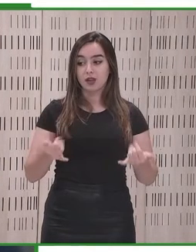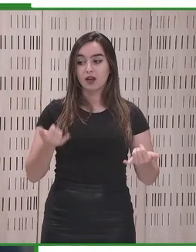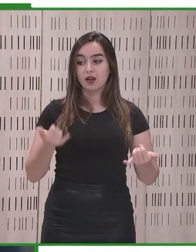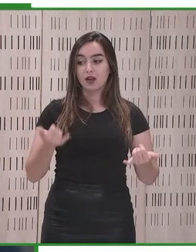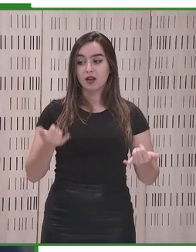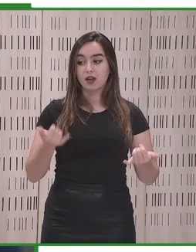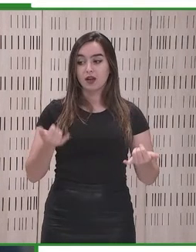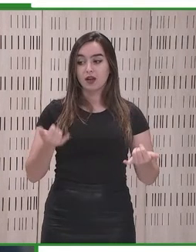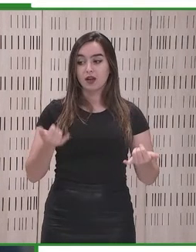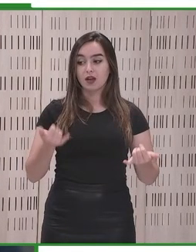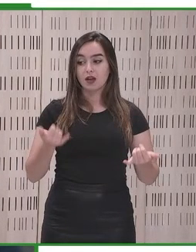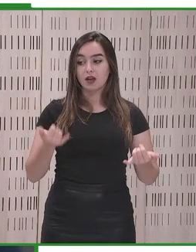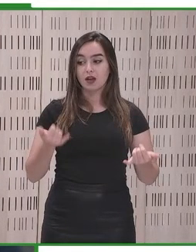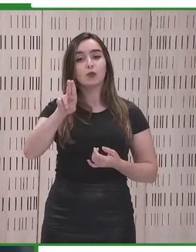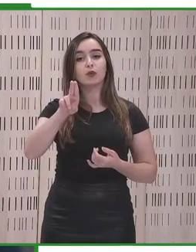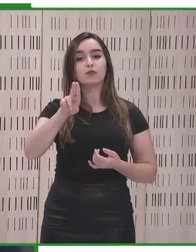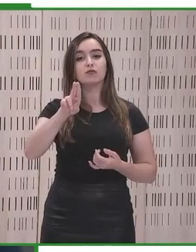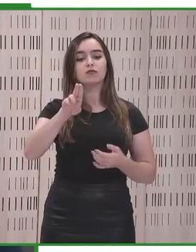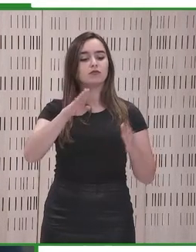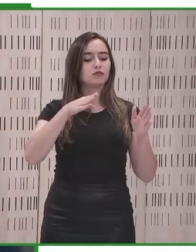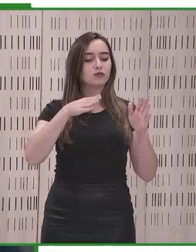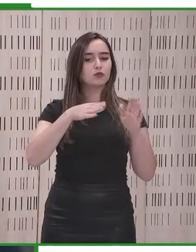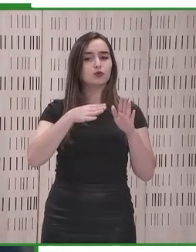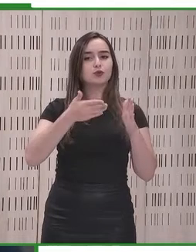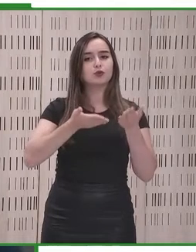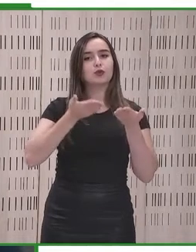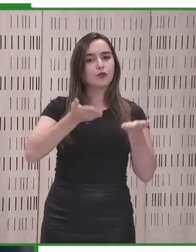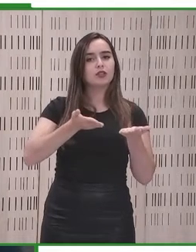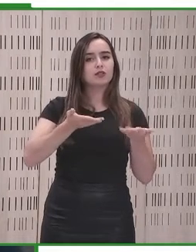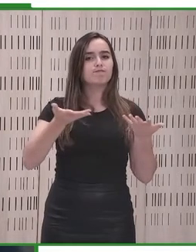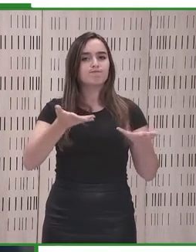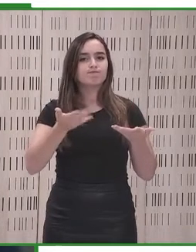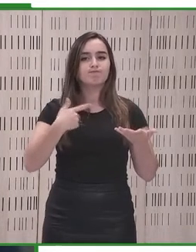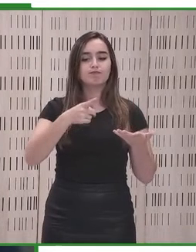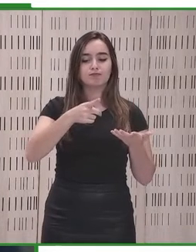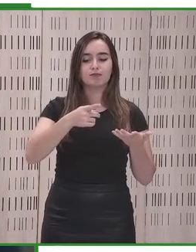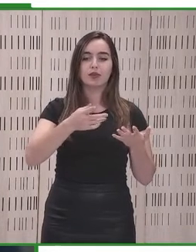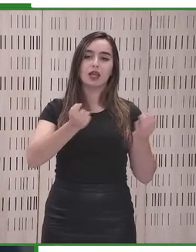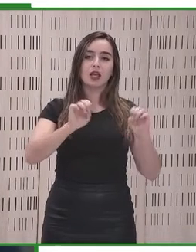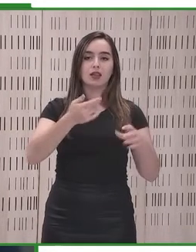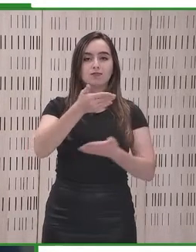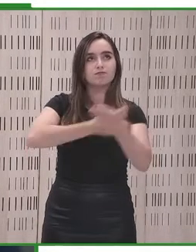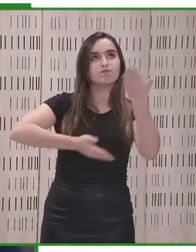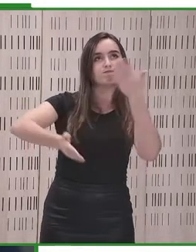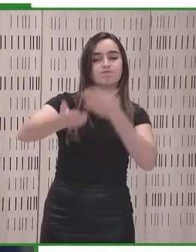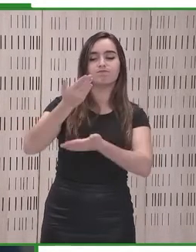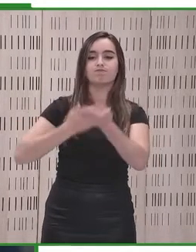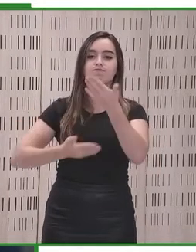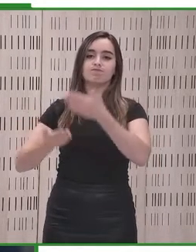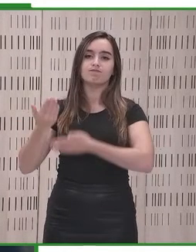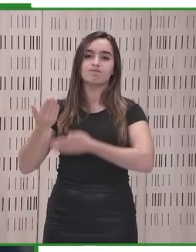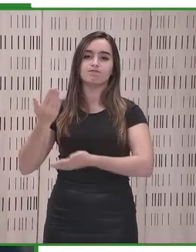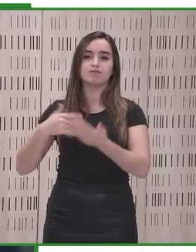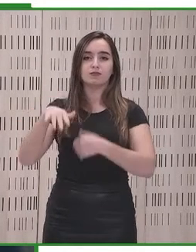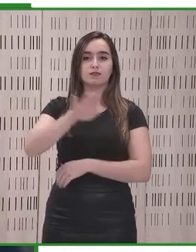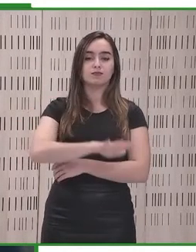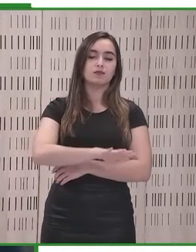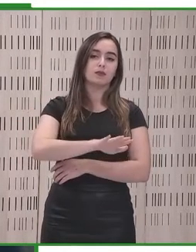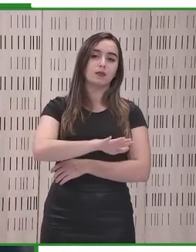accesibles, mejor dicho, sean estén a disposición en los mercados